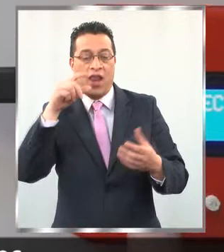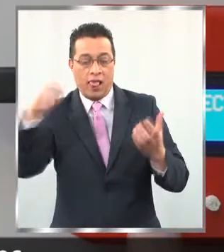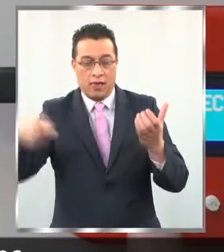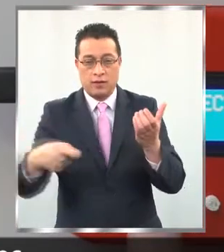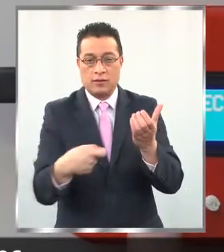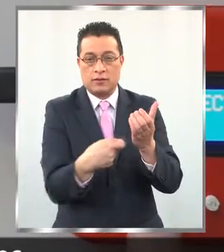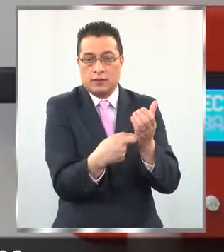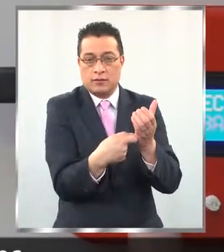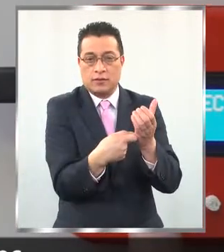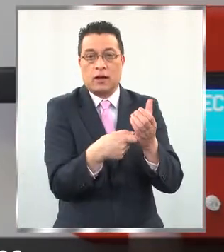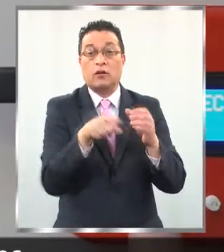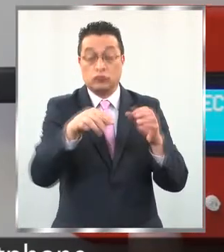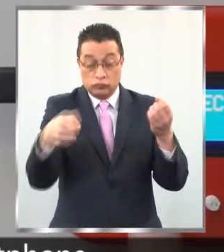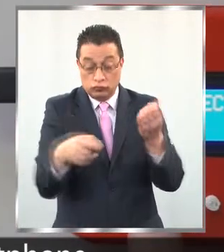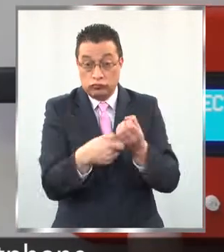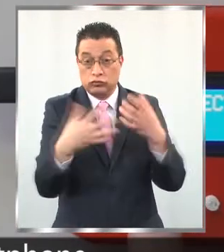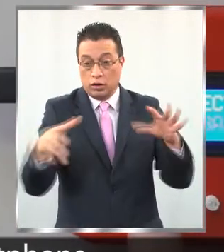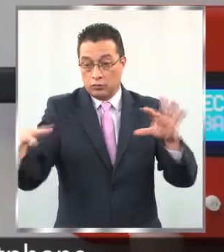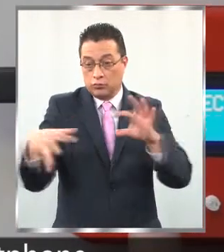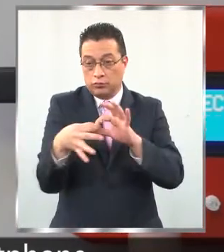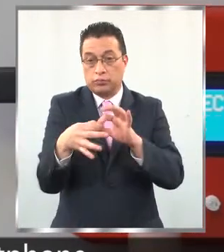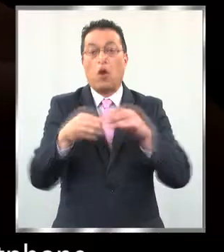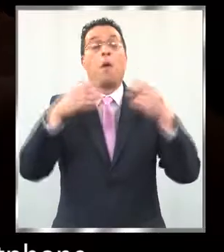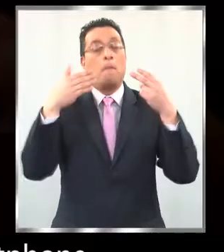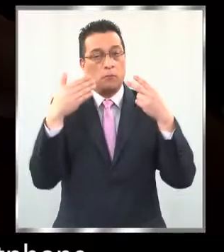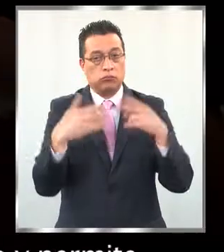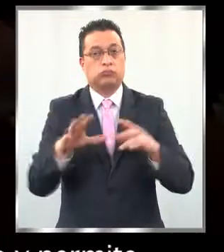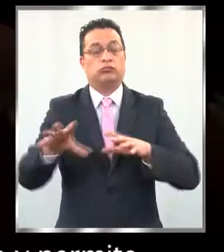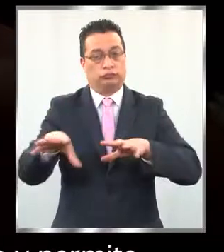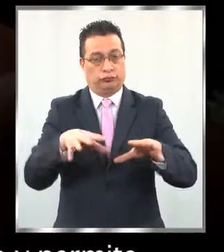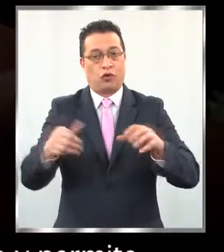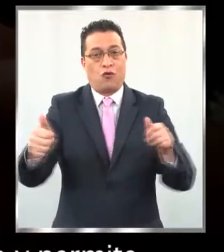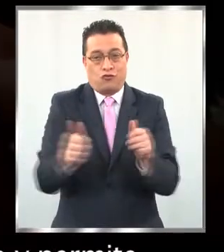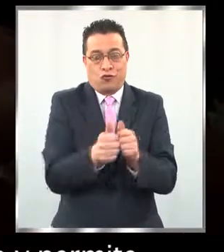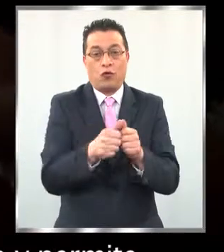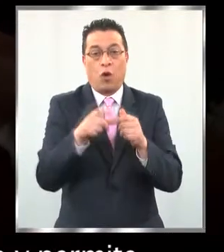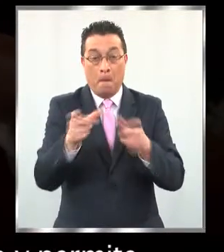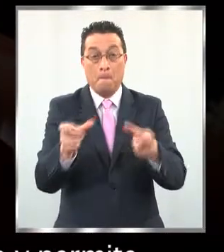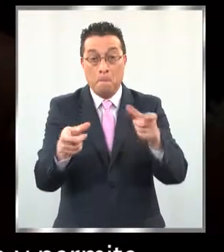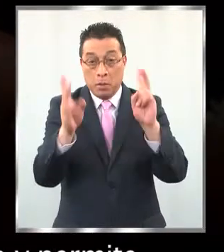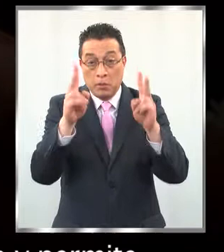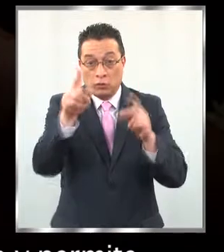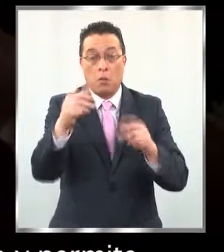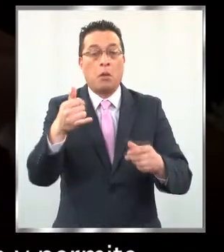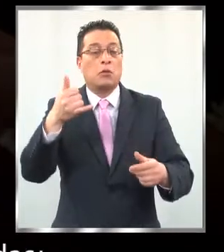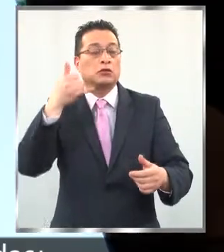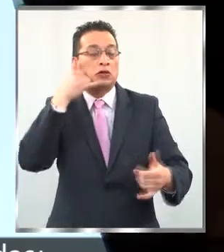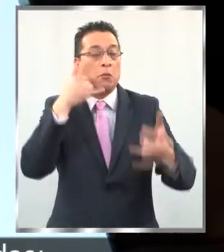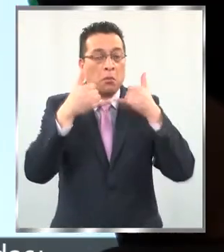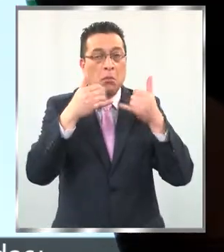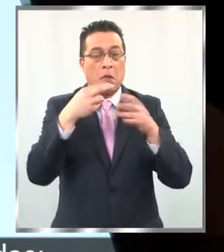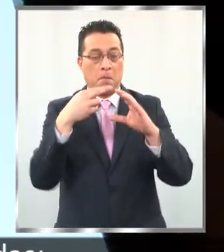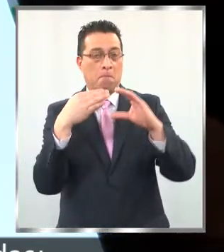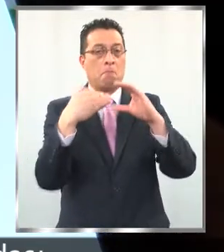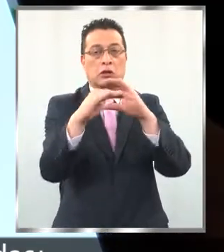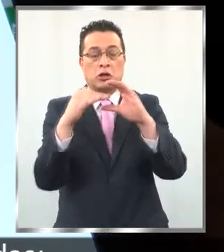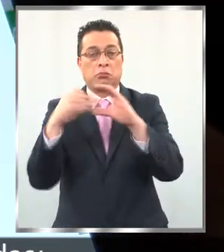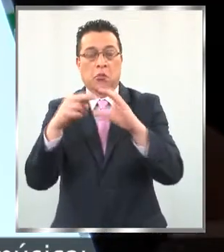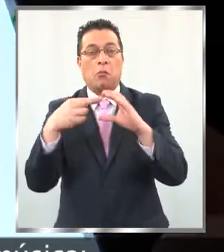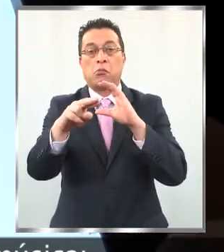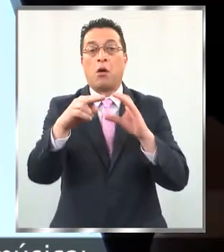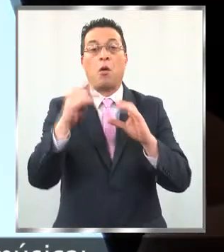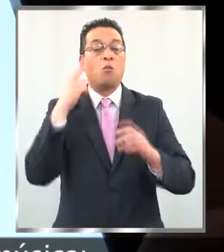dispositivos móviles. Una vez conectado, el smartphone se maneja a través del accesorio y permite al usuario realizar